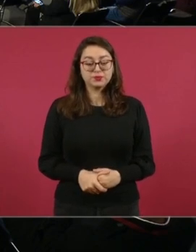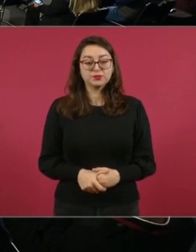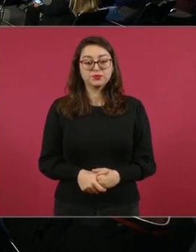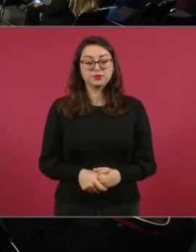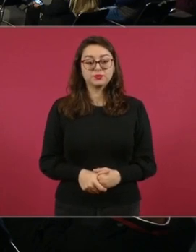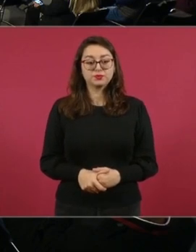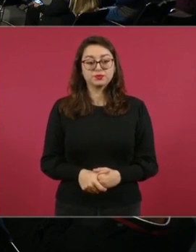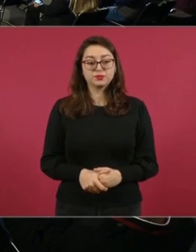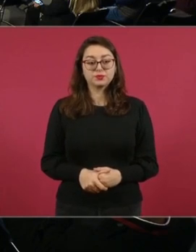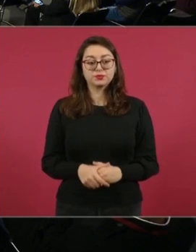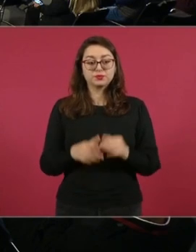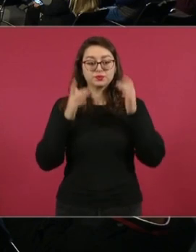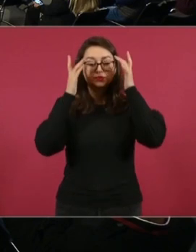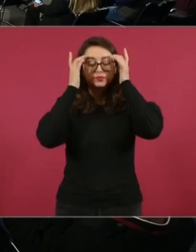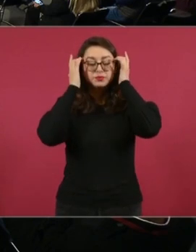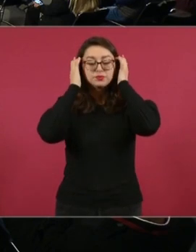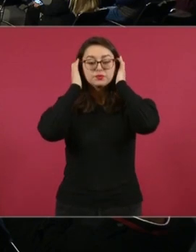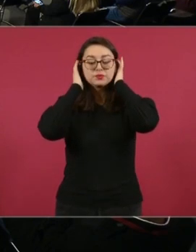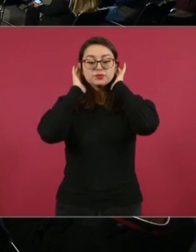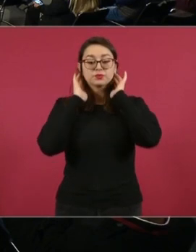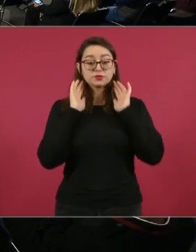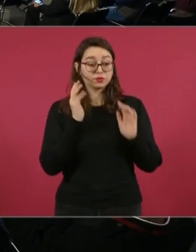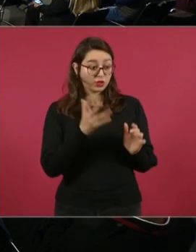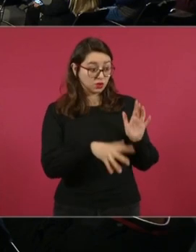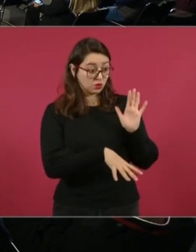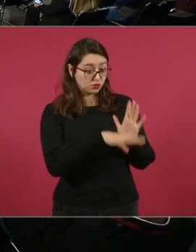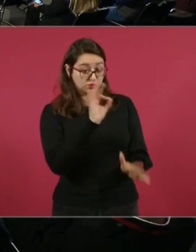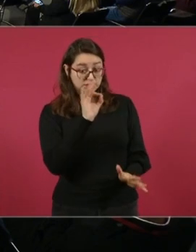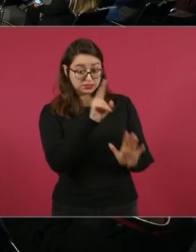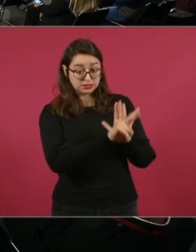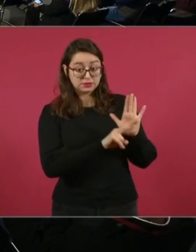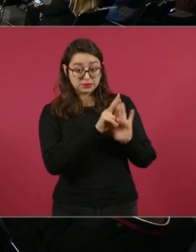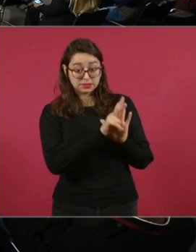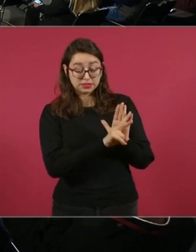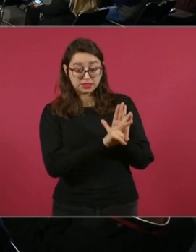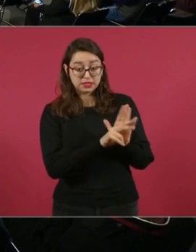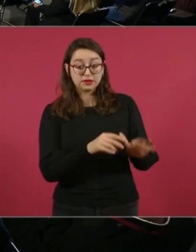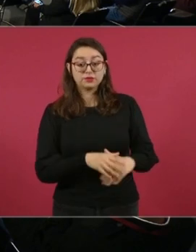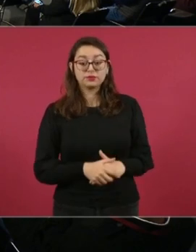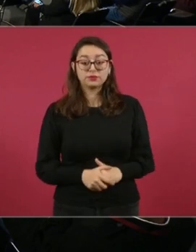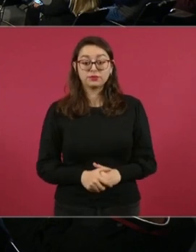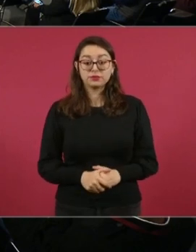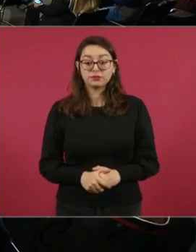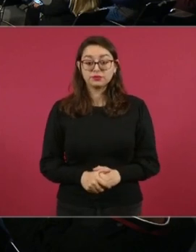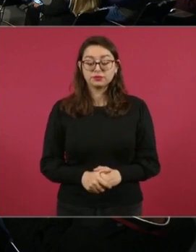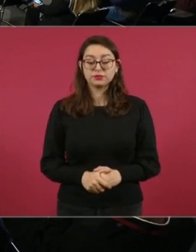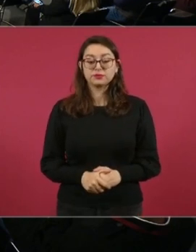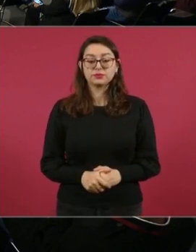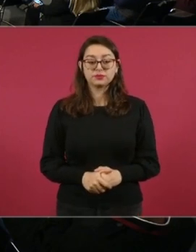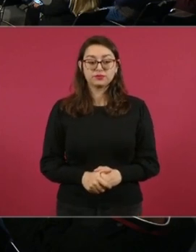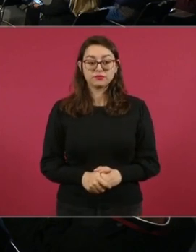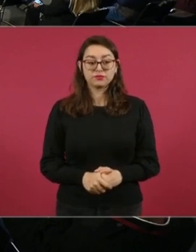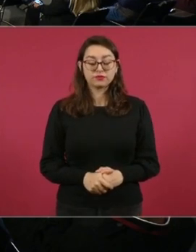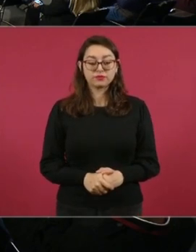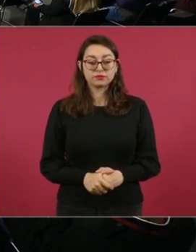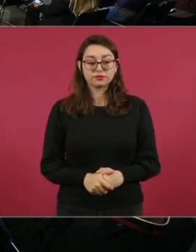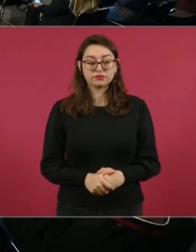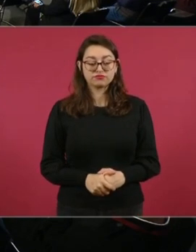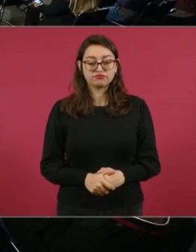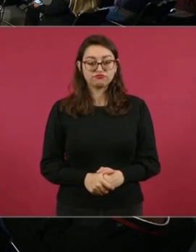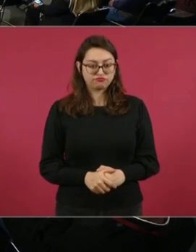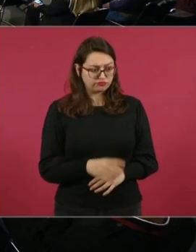¿No encuentran a la RACI? Sí, es que dicen que mientras más mentiras se digan contra Morena, mejor le va. Pero nada más que no es esa frase.